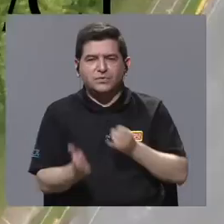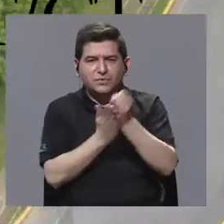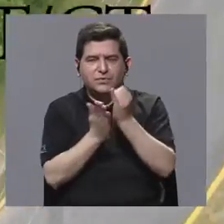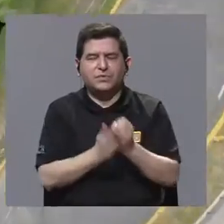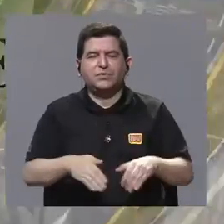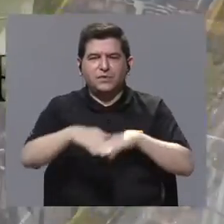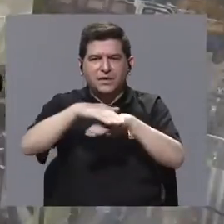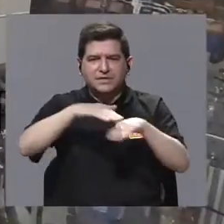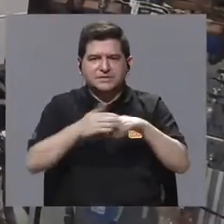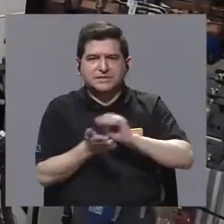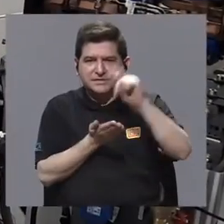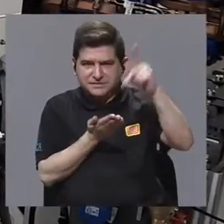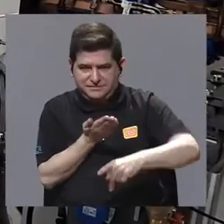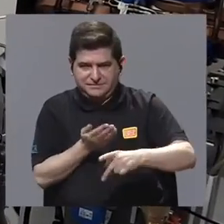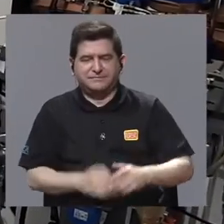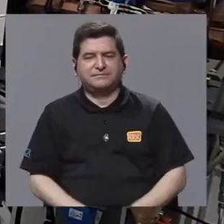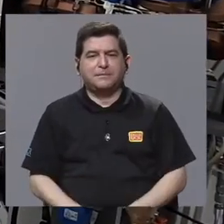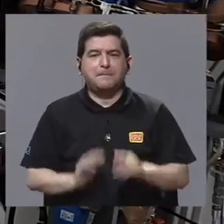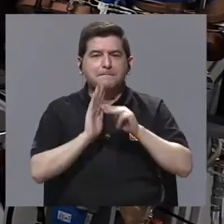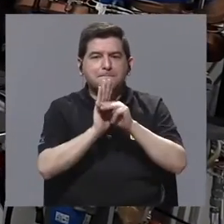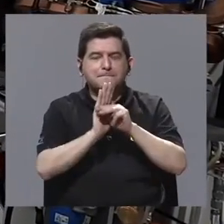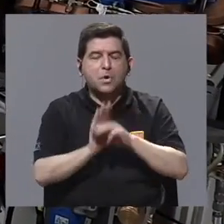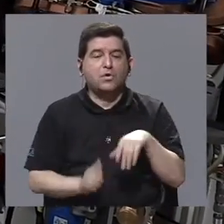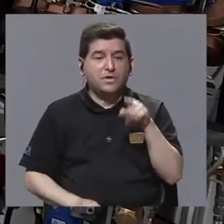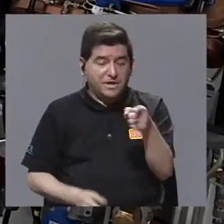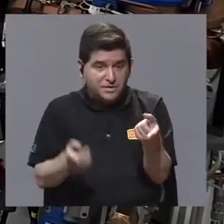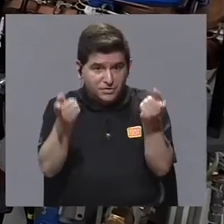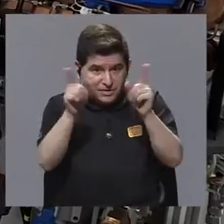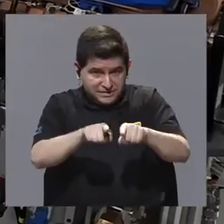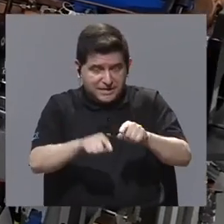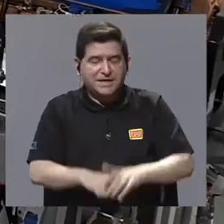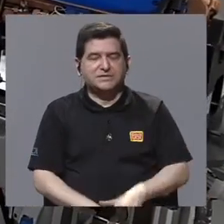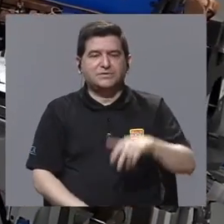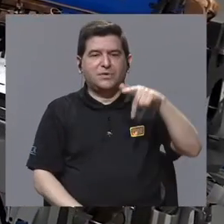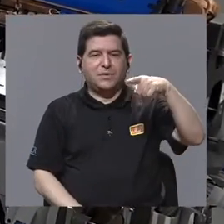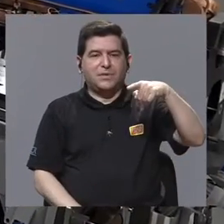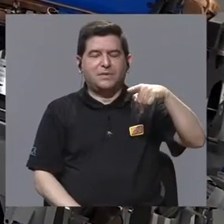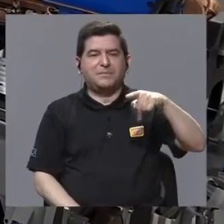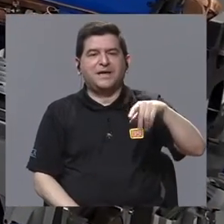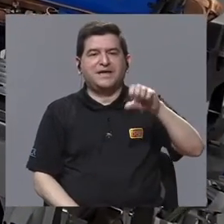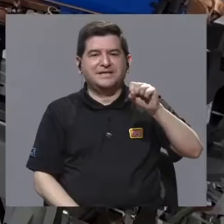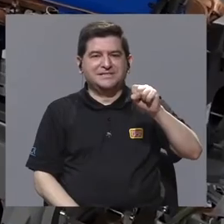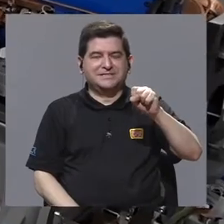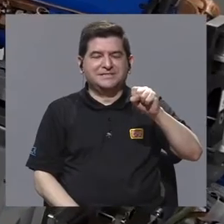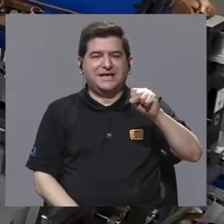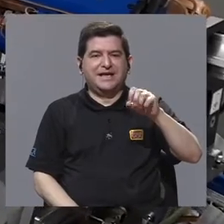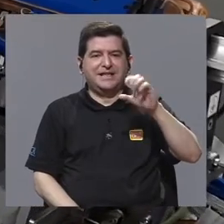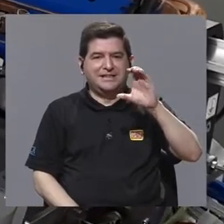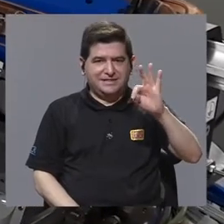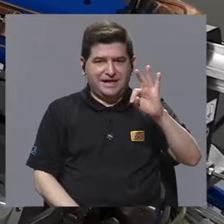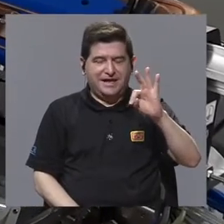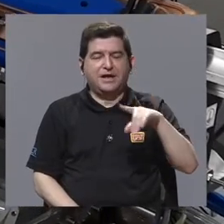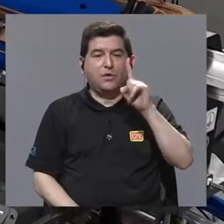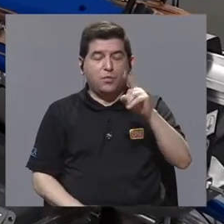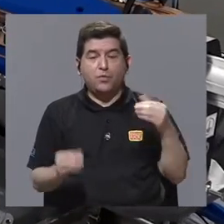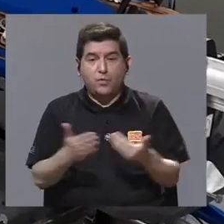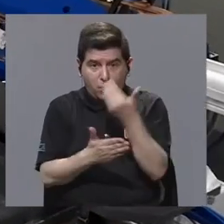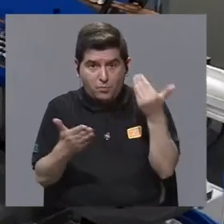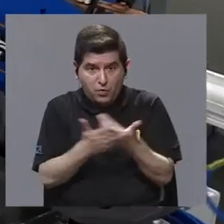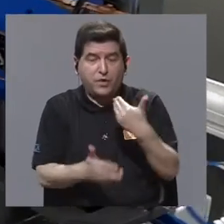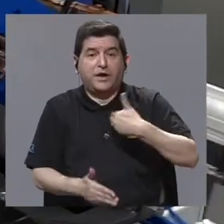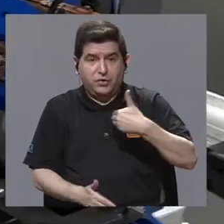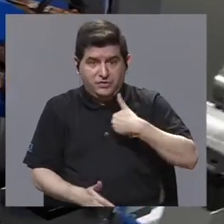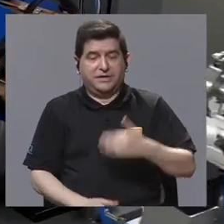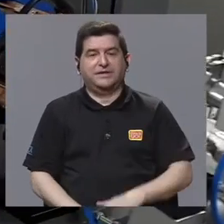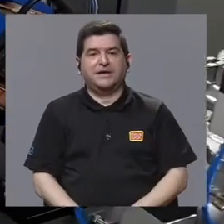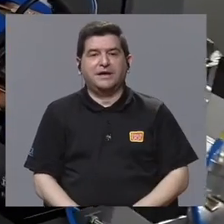sede Rodrigo Fácil. El modelo de ciclotrón PET-CT adquirido por la universidad es uno de los más modernos que